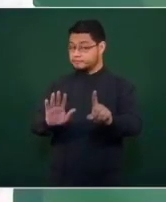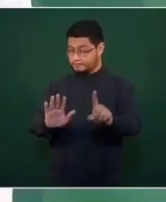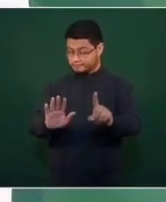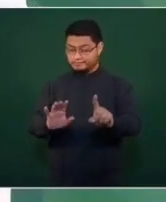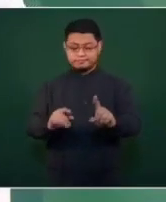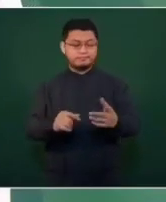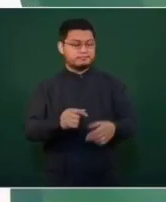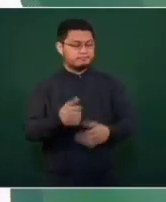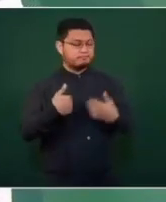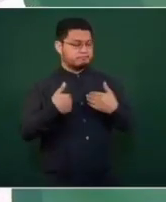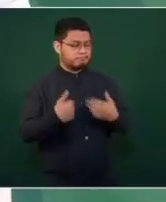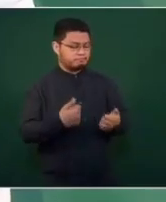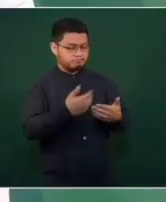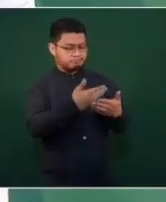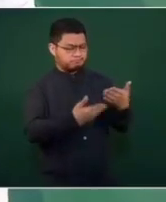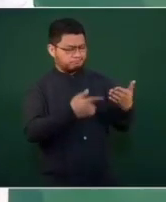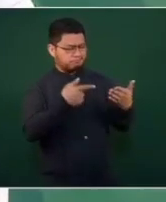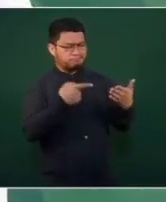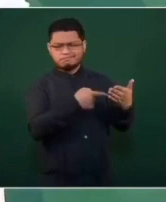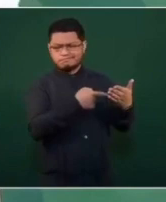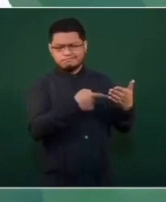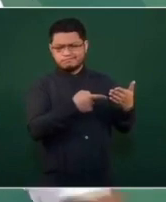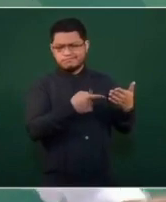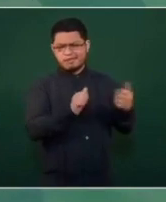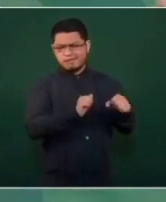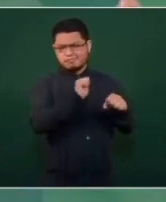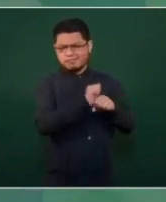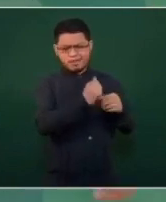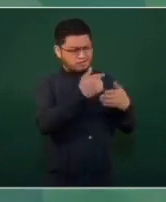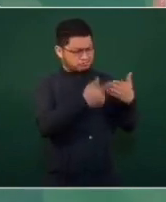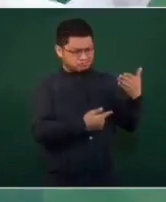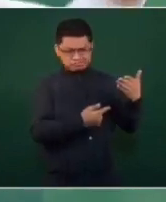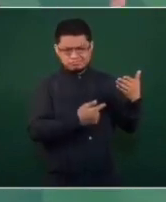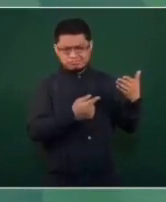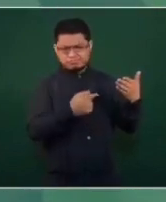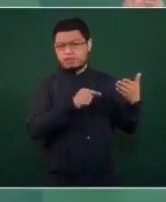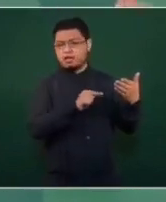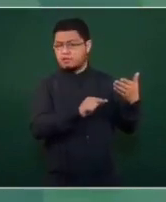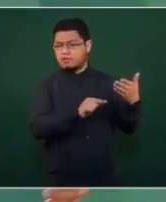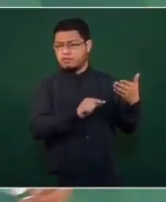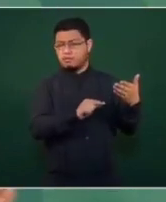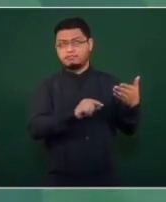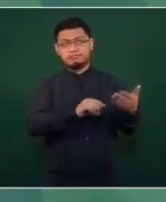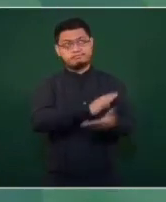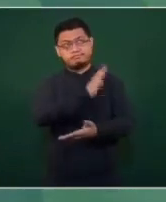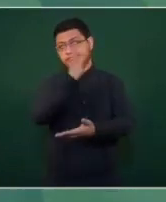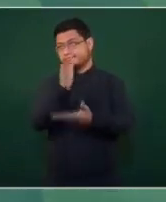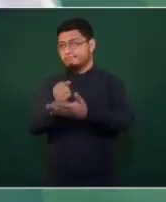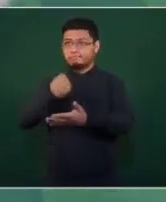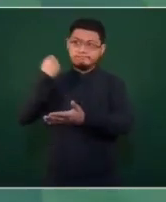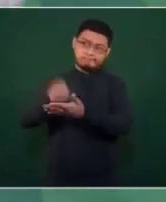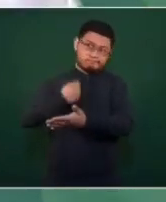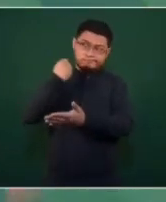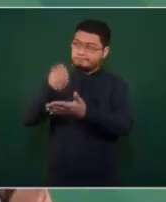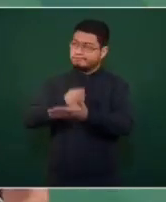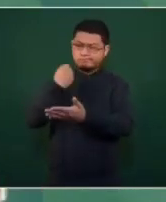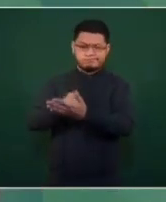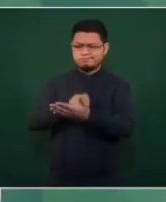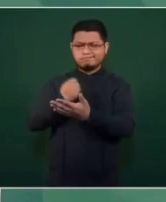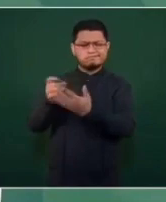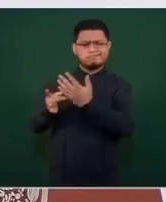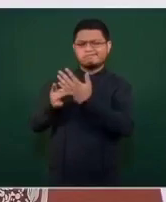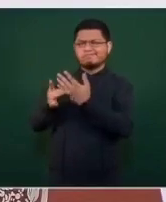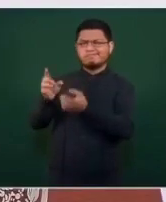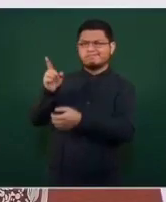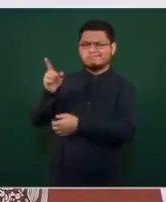entender que quienes tienen para recurrir a los amparos pues son los